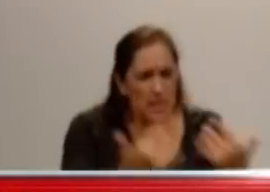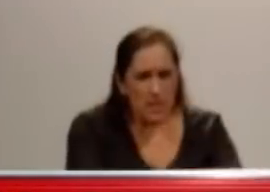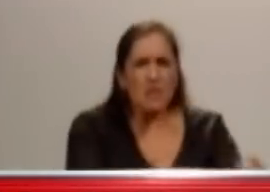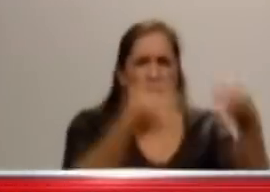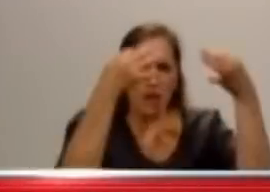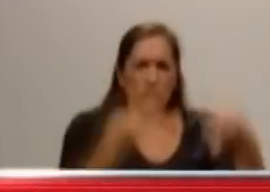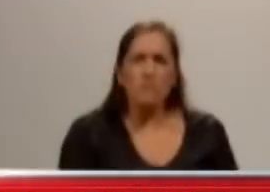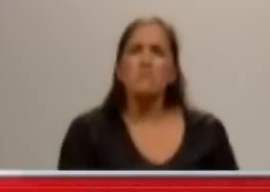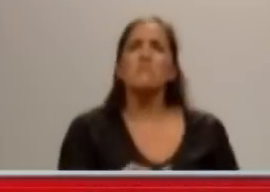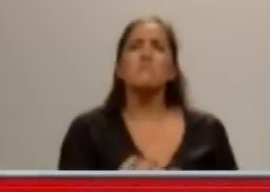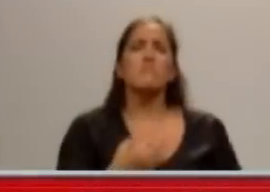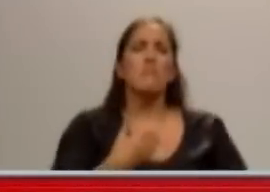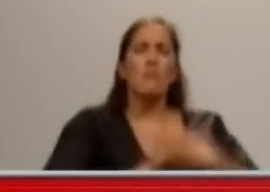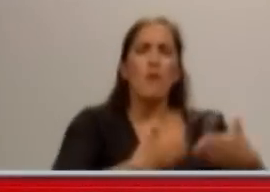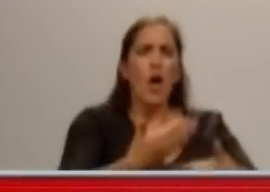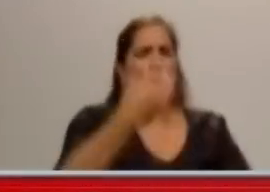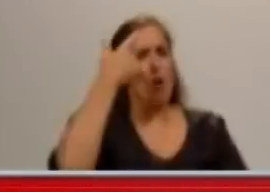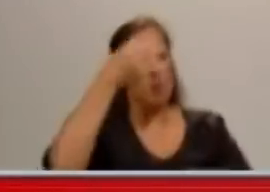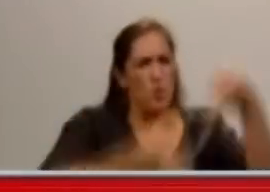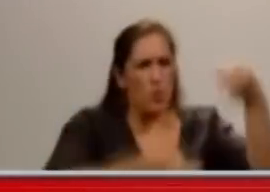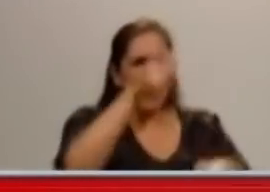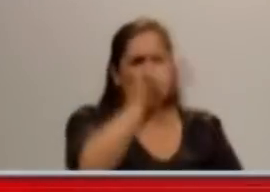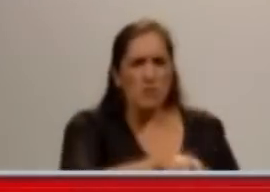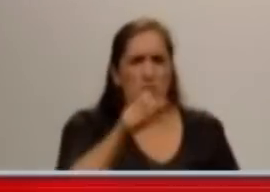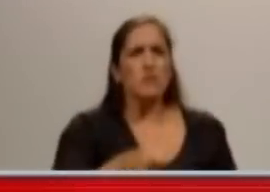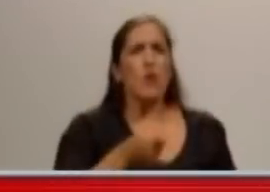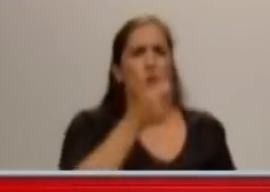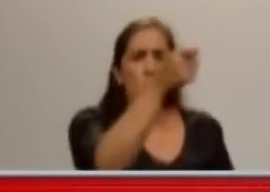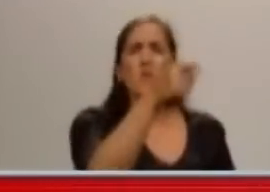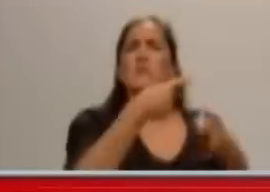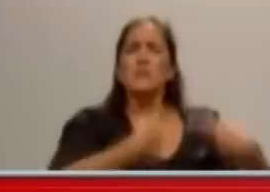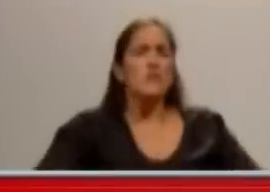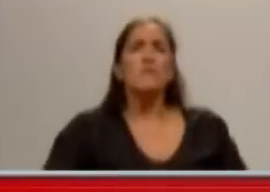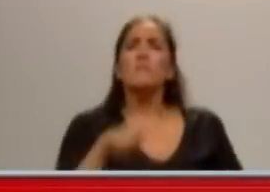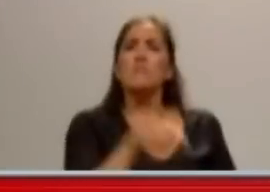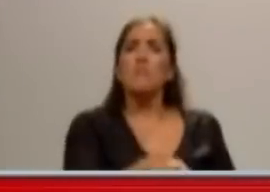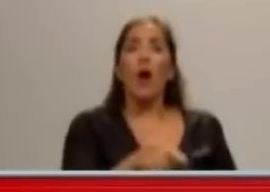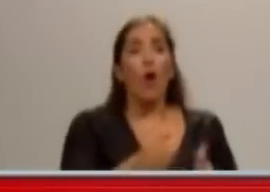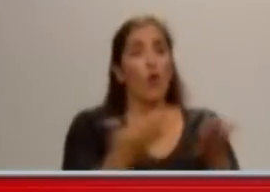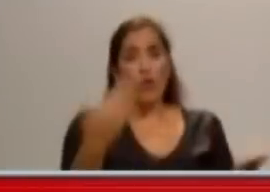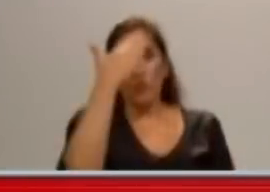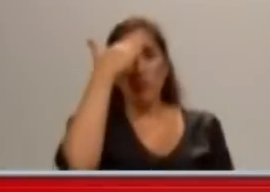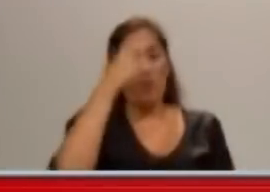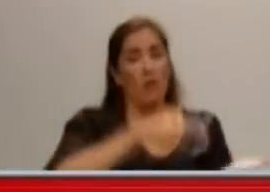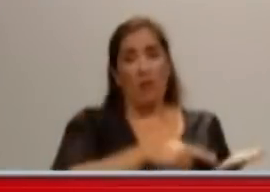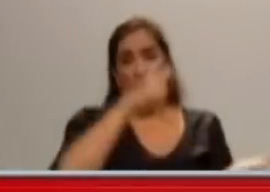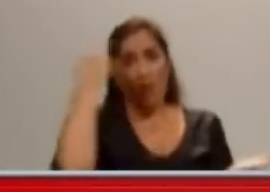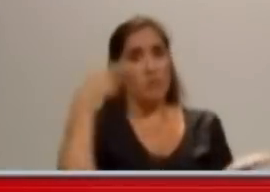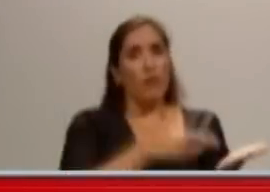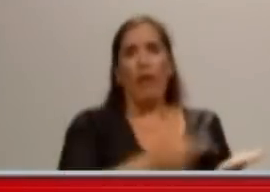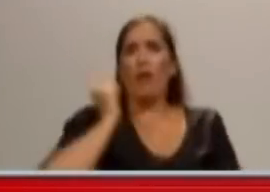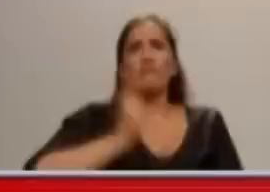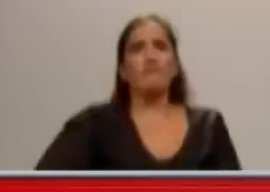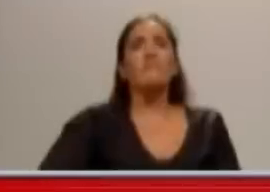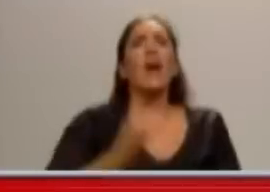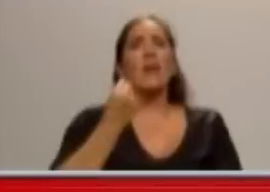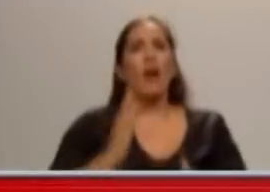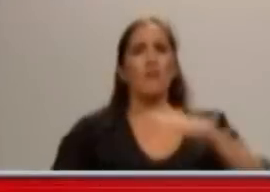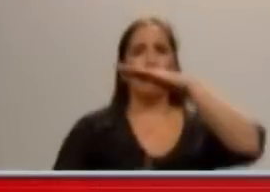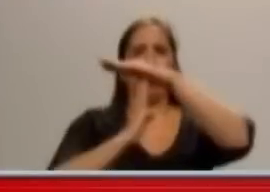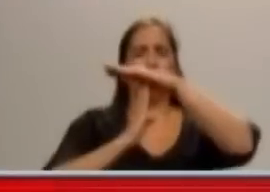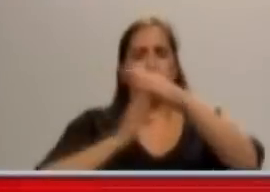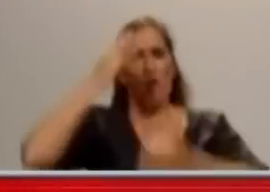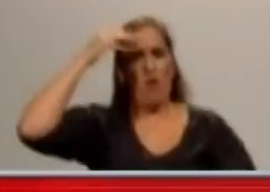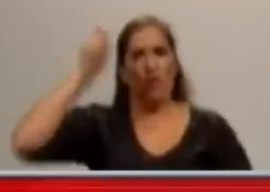las cuales se monta el kirchnerismo. Con lo cual nada es creíble, como no era creíble ese relato de